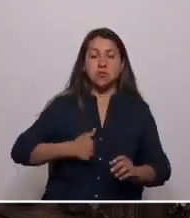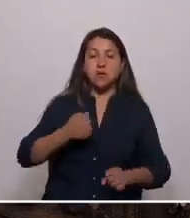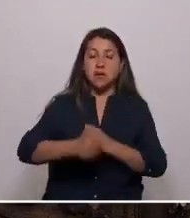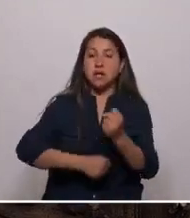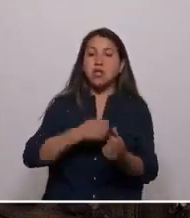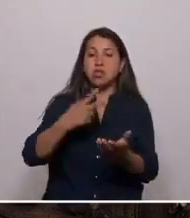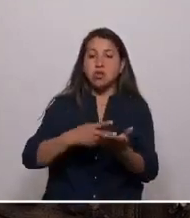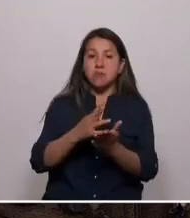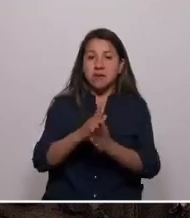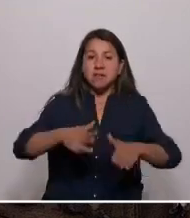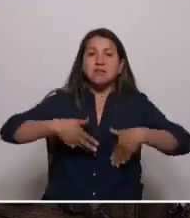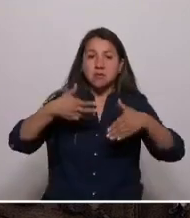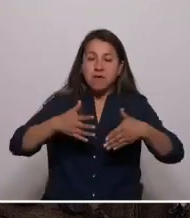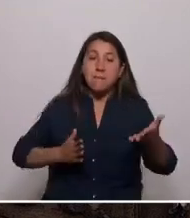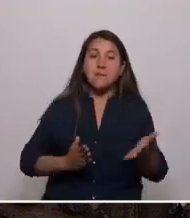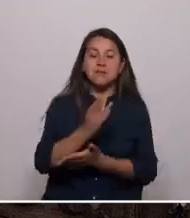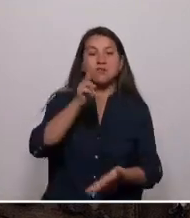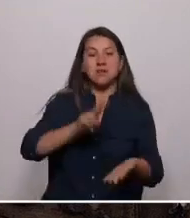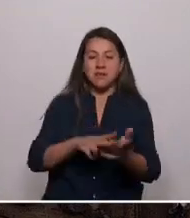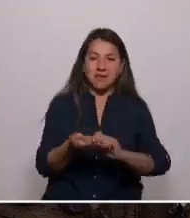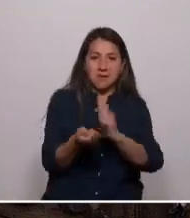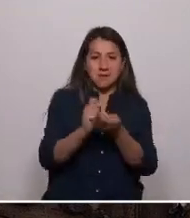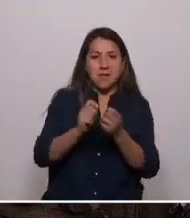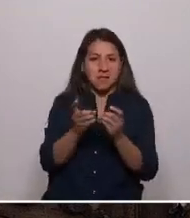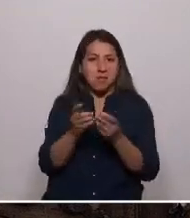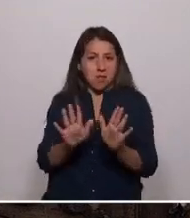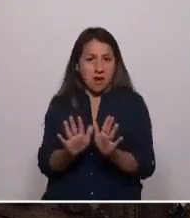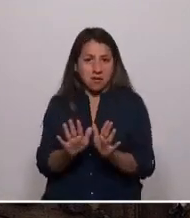comenzó la verdadera transición a la democracia.